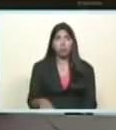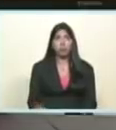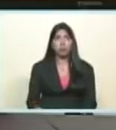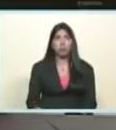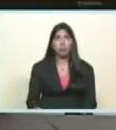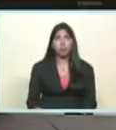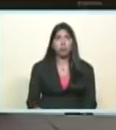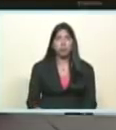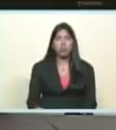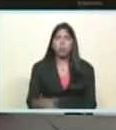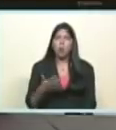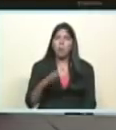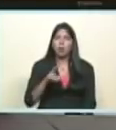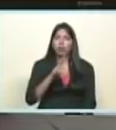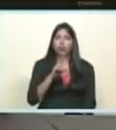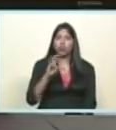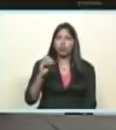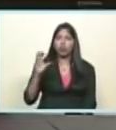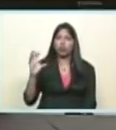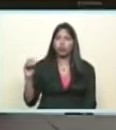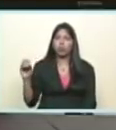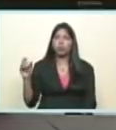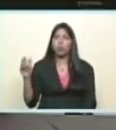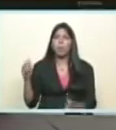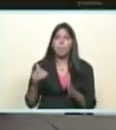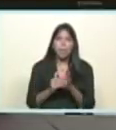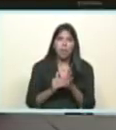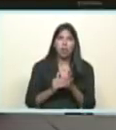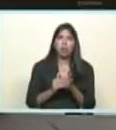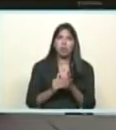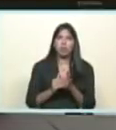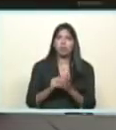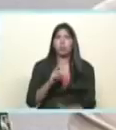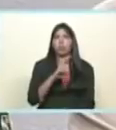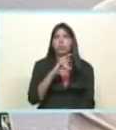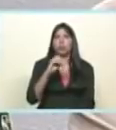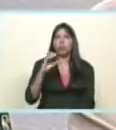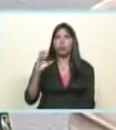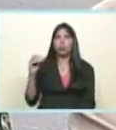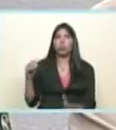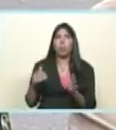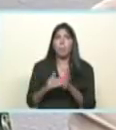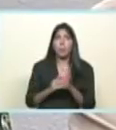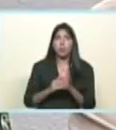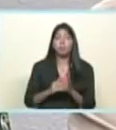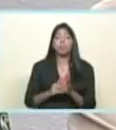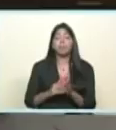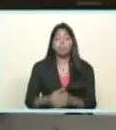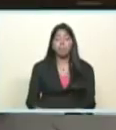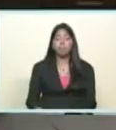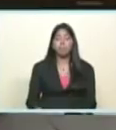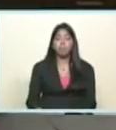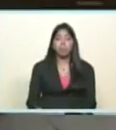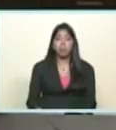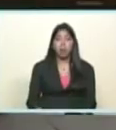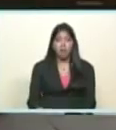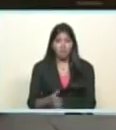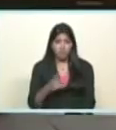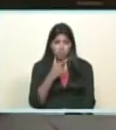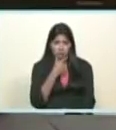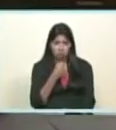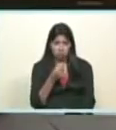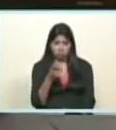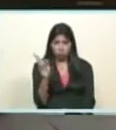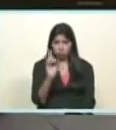blanca 200.000 pedro infante 200.000 brigadistas del movimiento somos venezuela no es concha de ajo